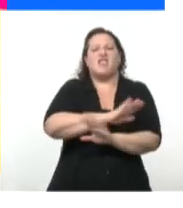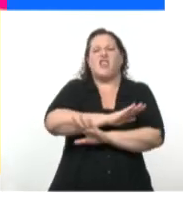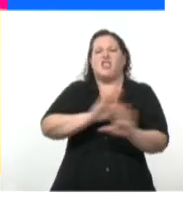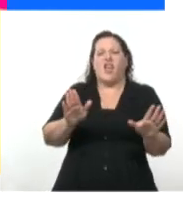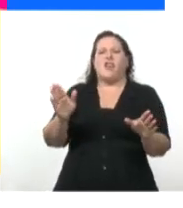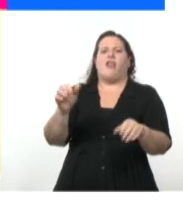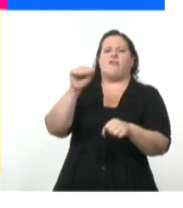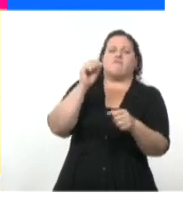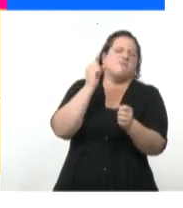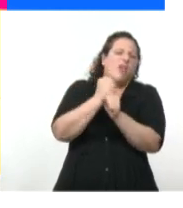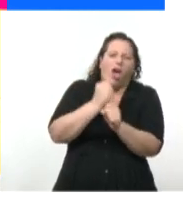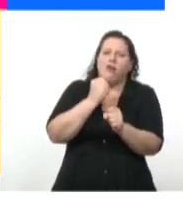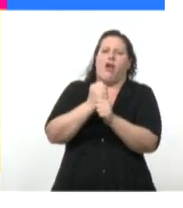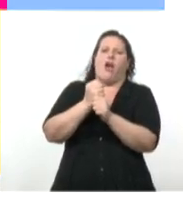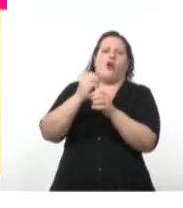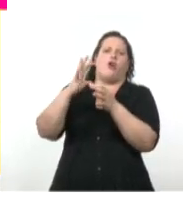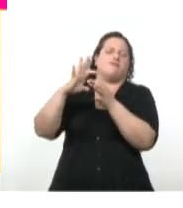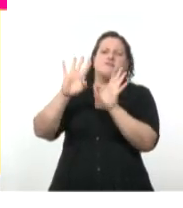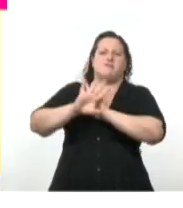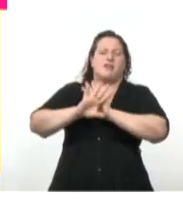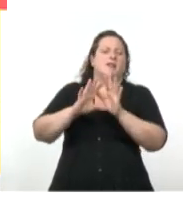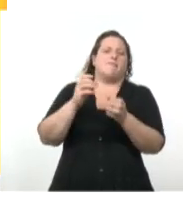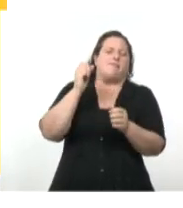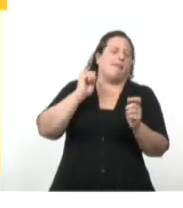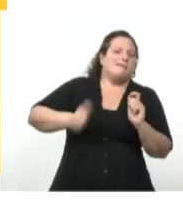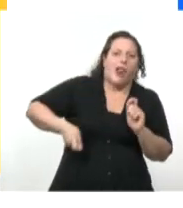maduro y se firma la paz antes de conseguir el objetivo.